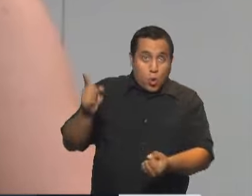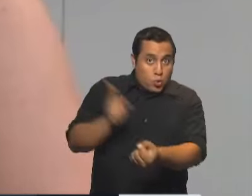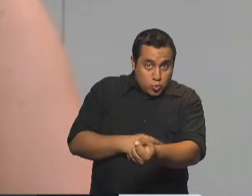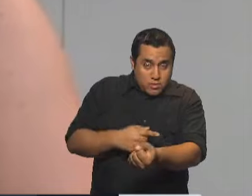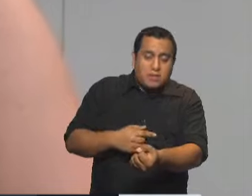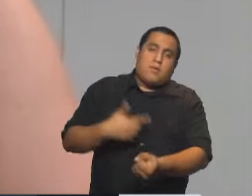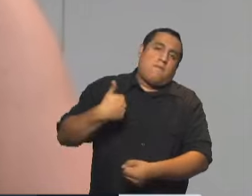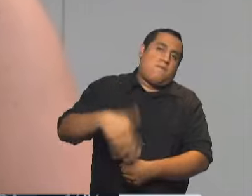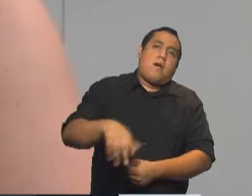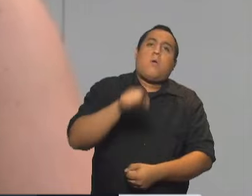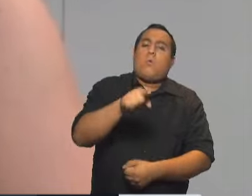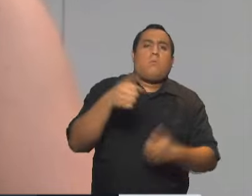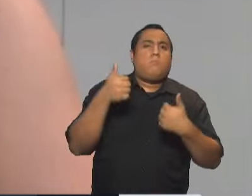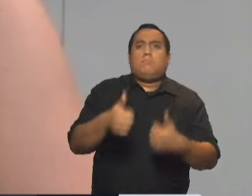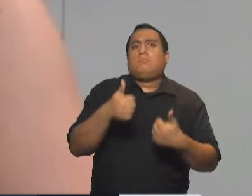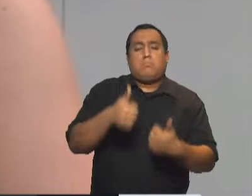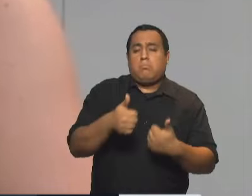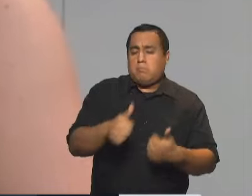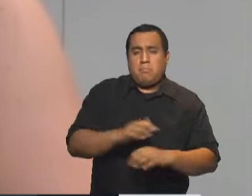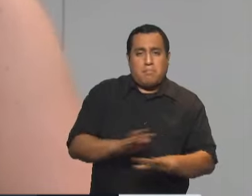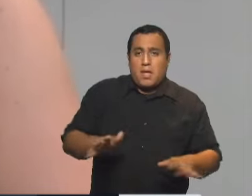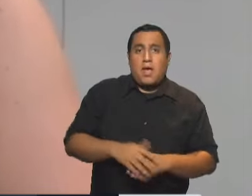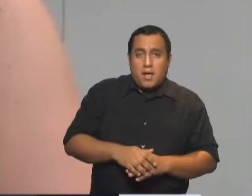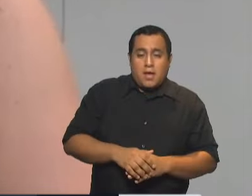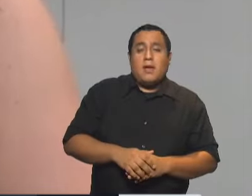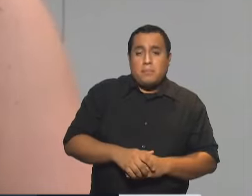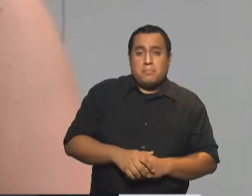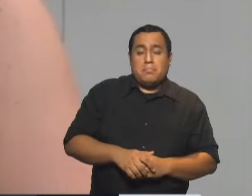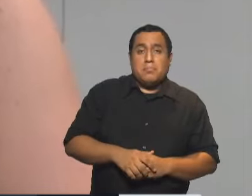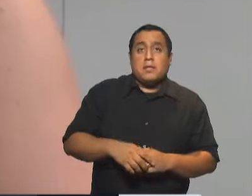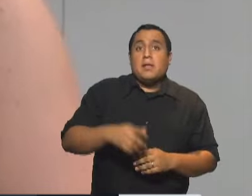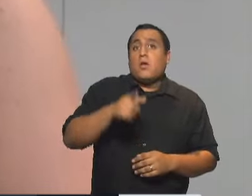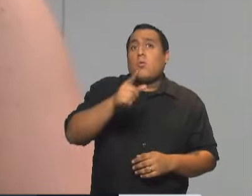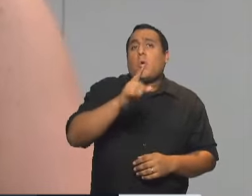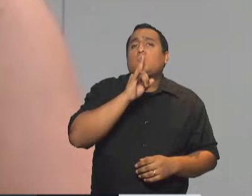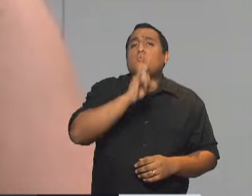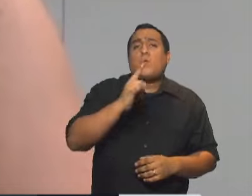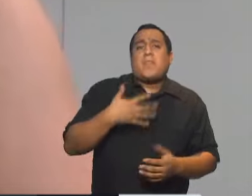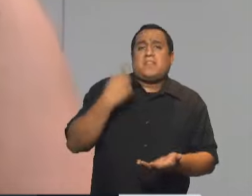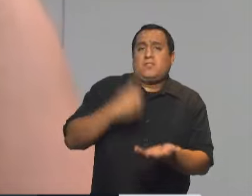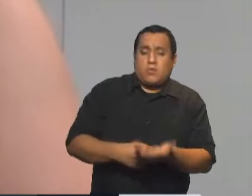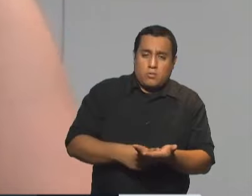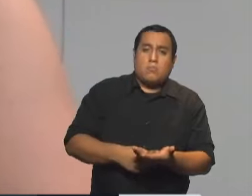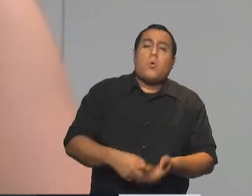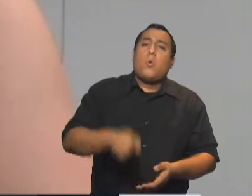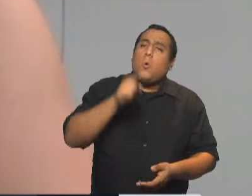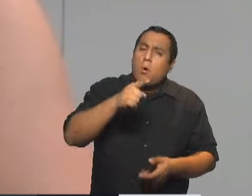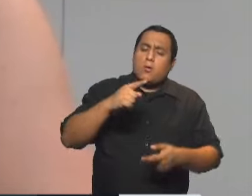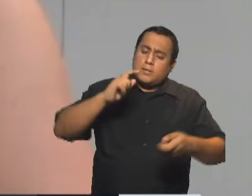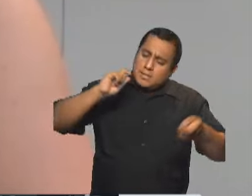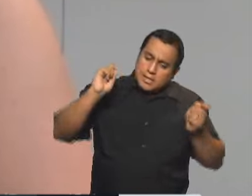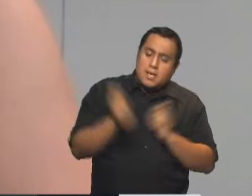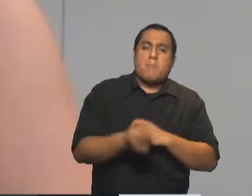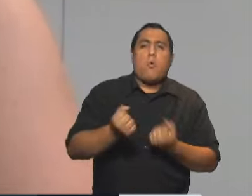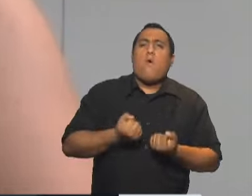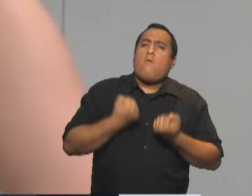sin dudas nos podemos hacer un bien que no tiene precio que no se compra en ningún lugar y que tiene que ver con tu decisión de hacer ese cambio y de